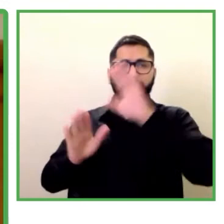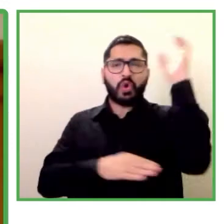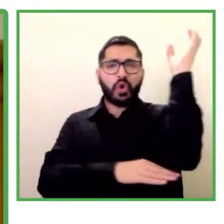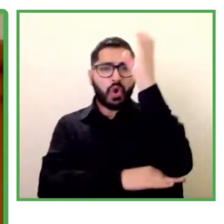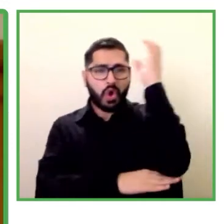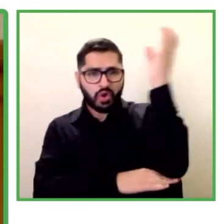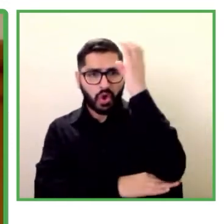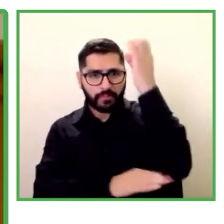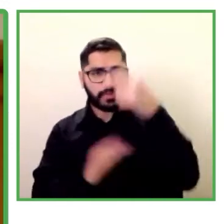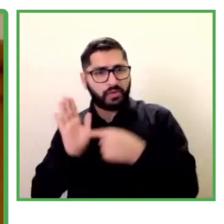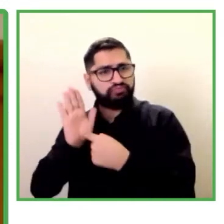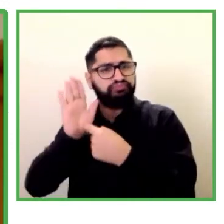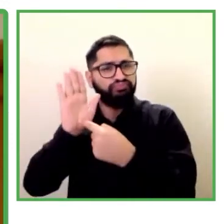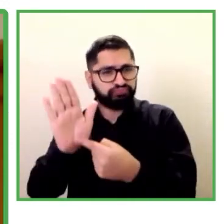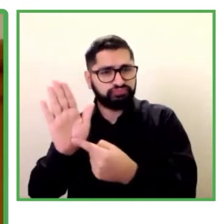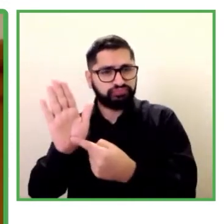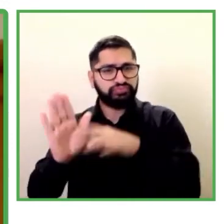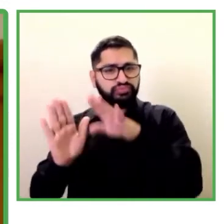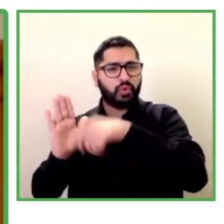quieras